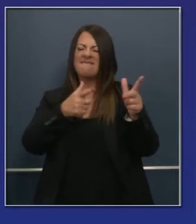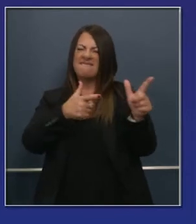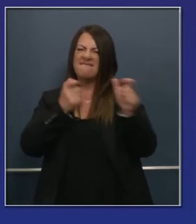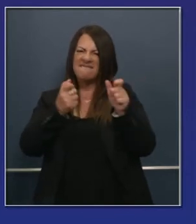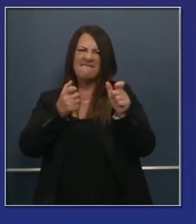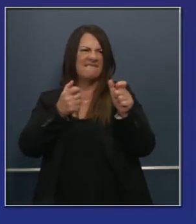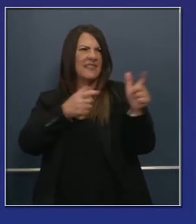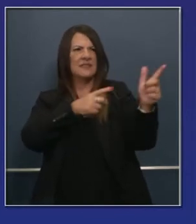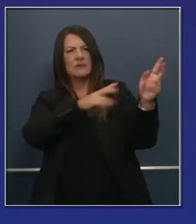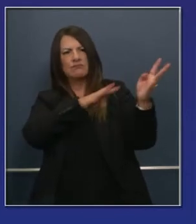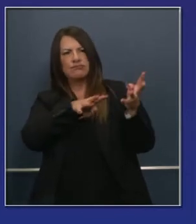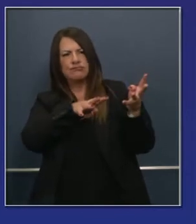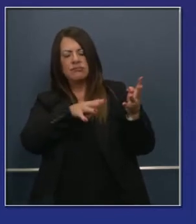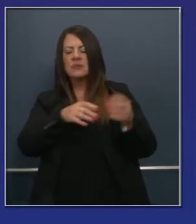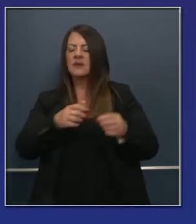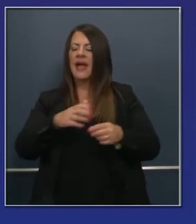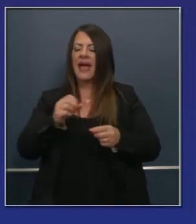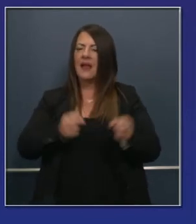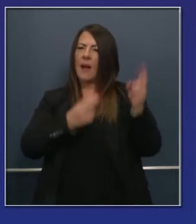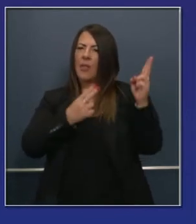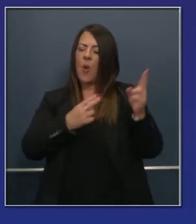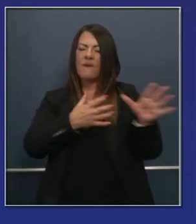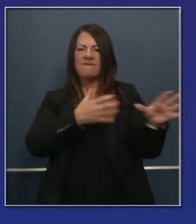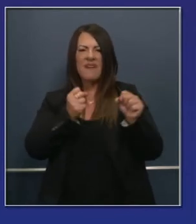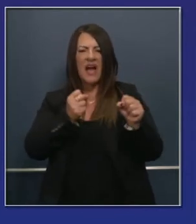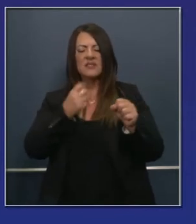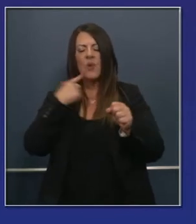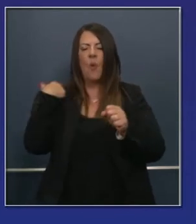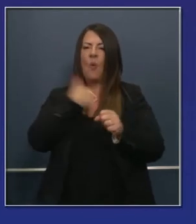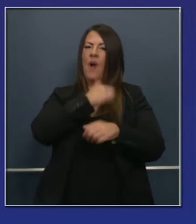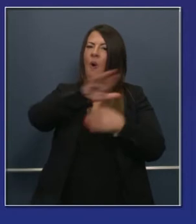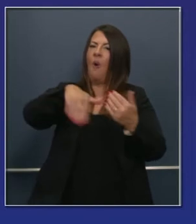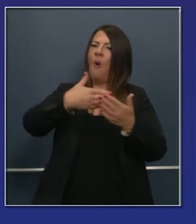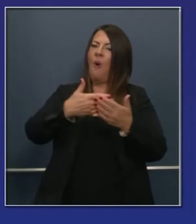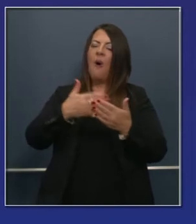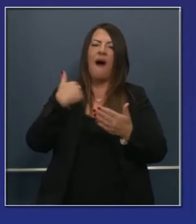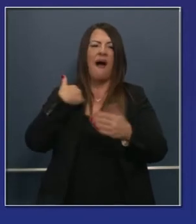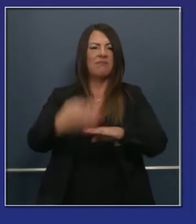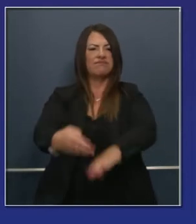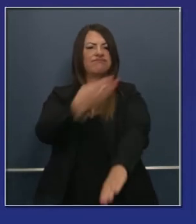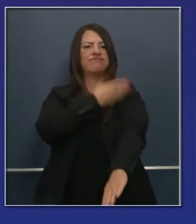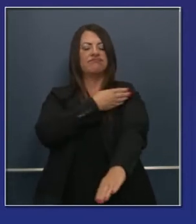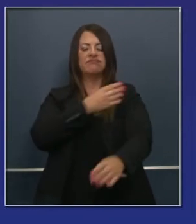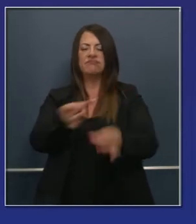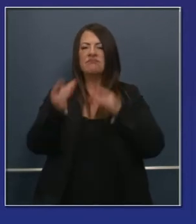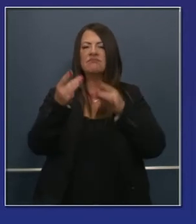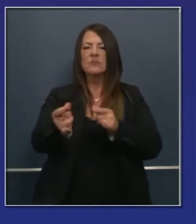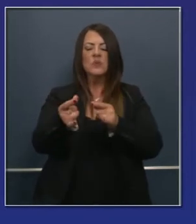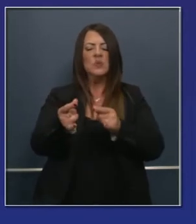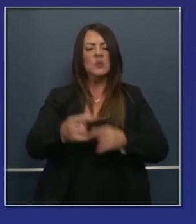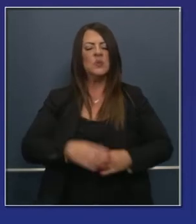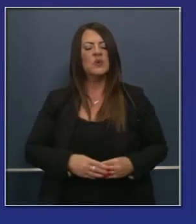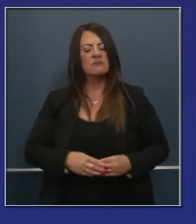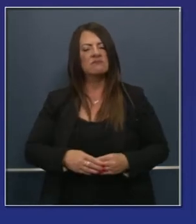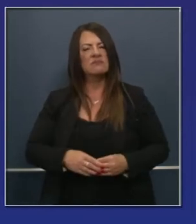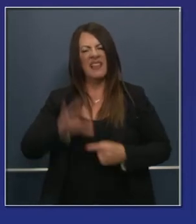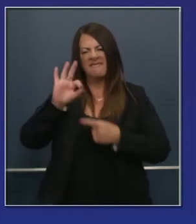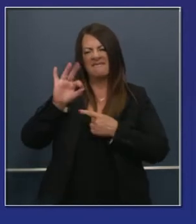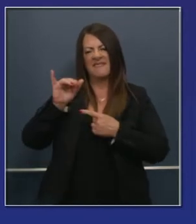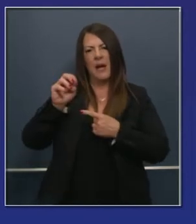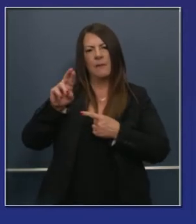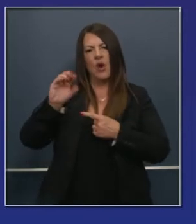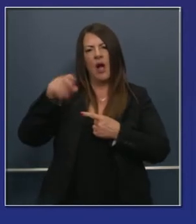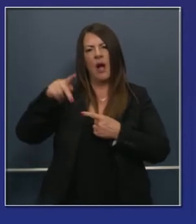de velocidad de descarga que debería ser para todos nosotros a través de todo el país. Y eso es cerca de las